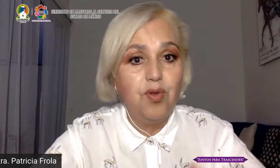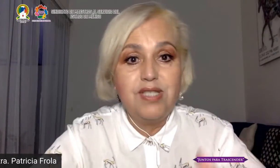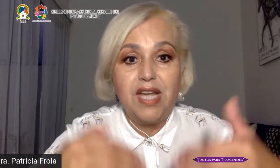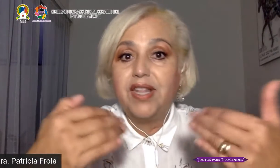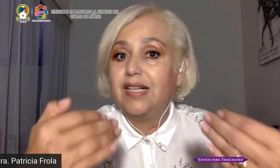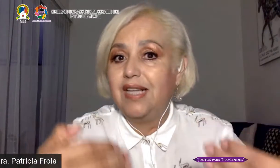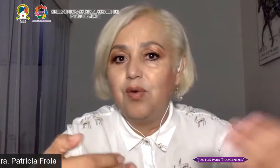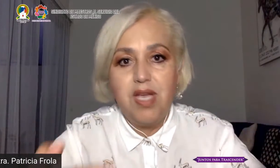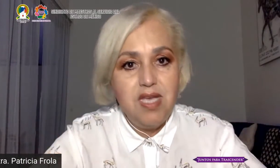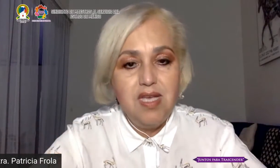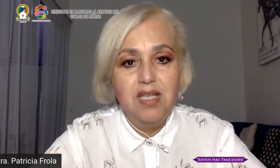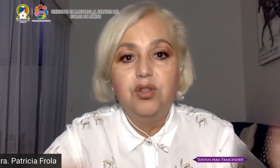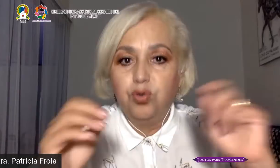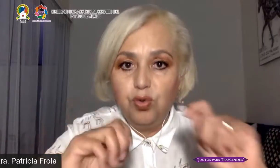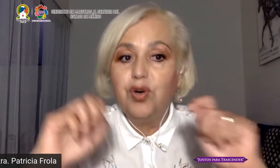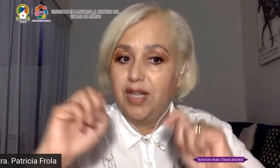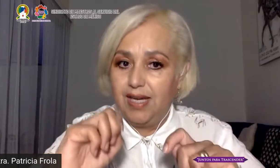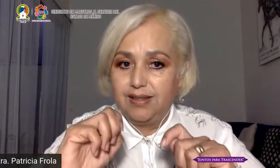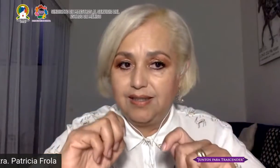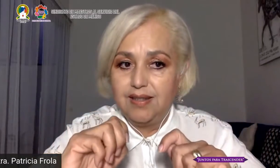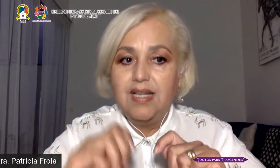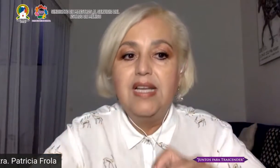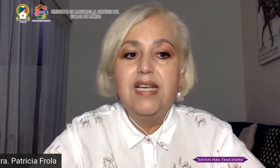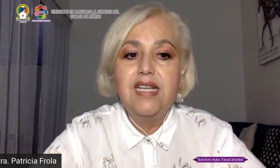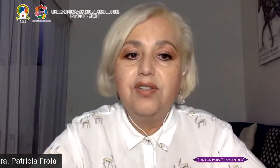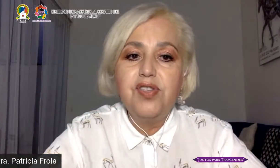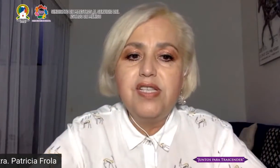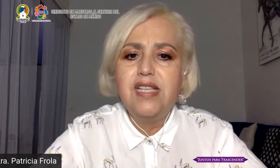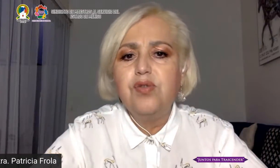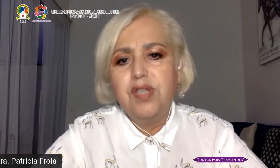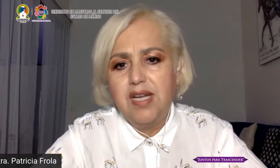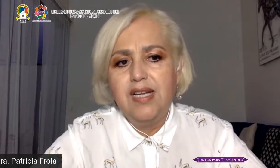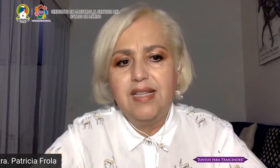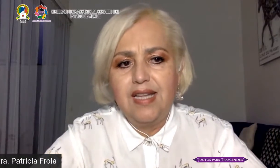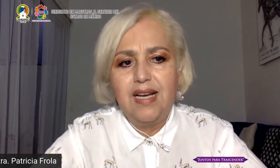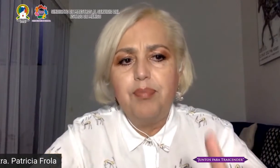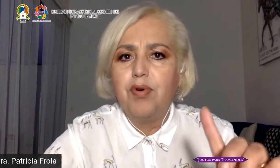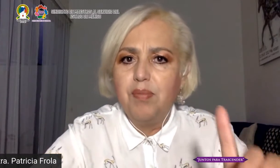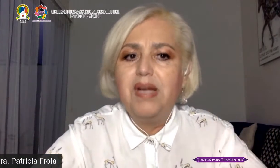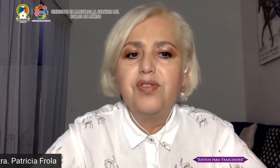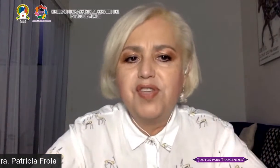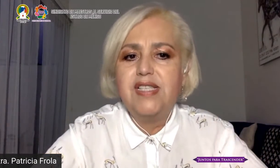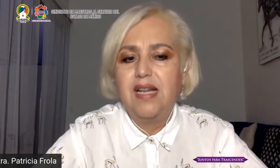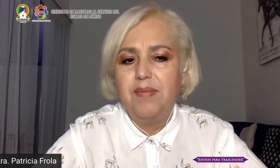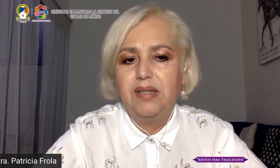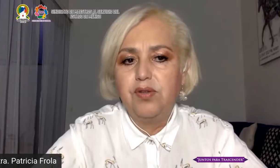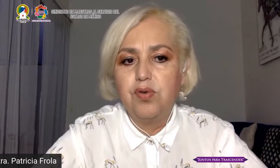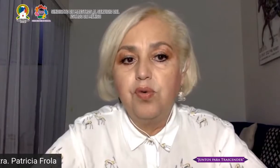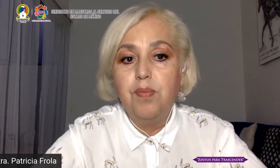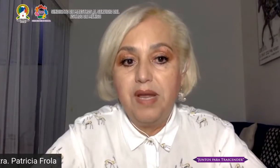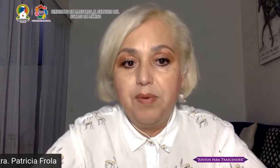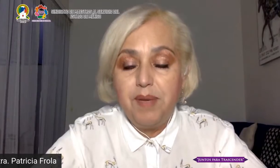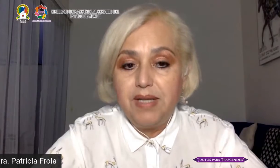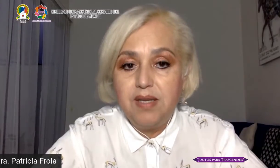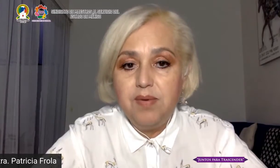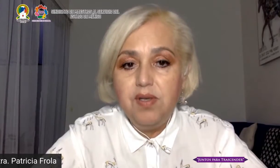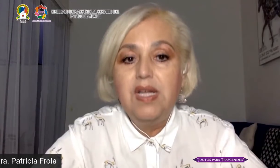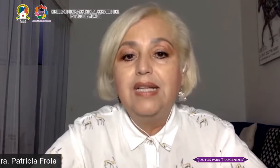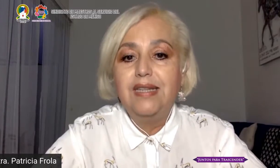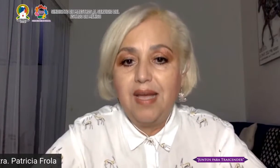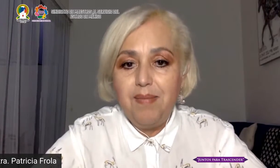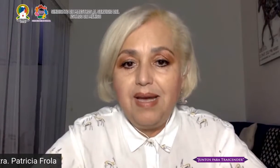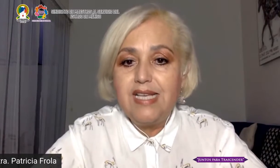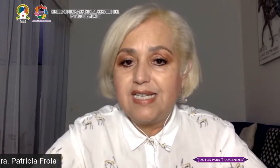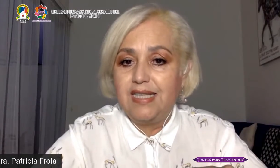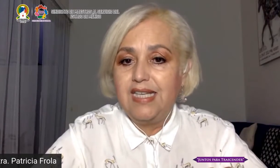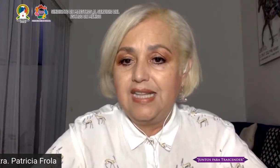programas pero no está redactado ahí tú lo redactas y entonces te sugieren que tenga por lo menos seis elementos un verbo operativo